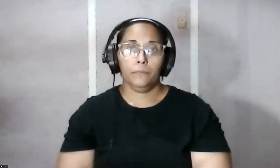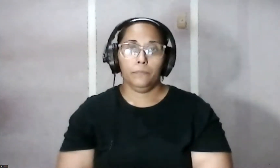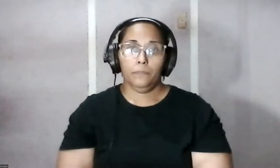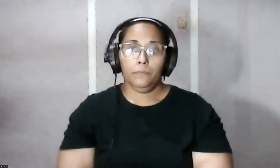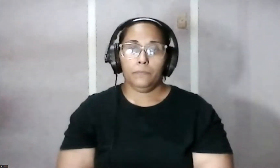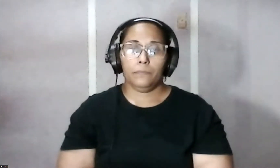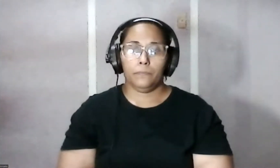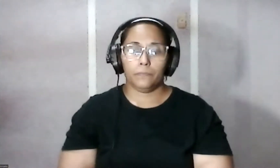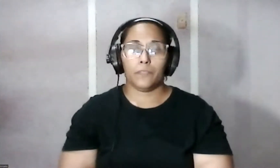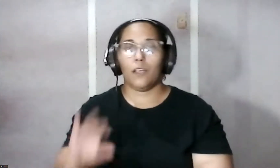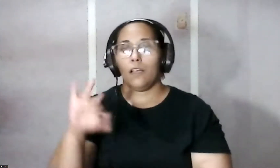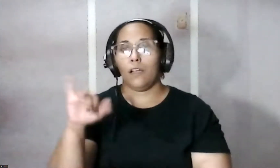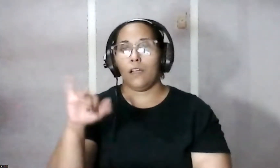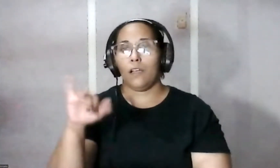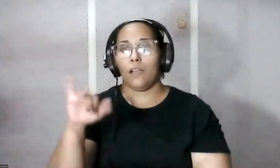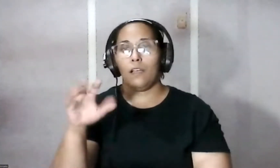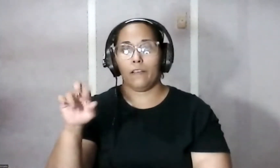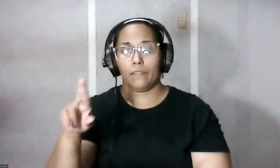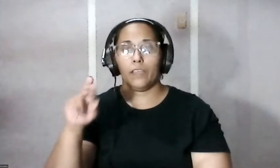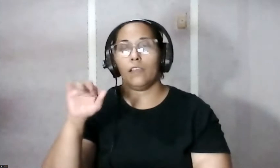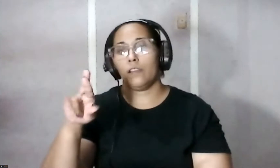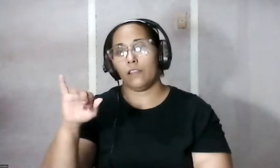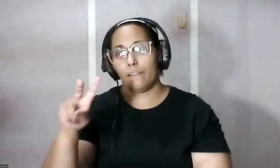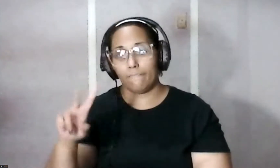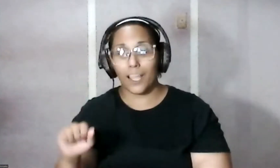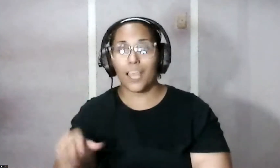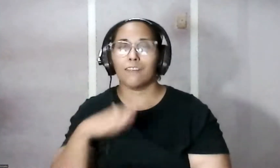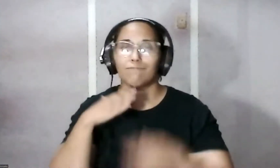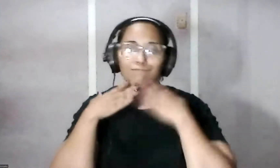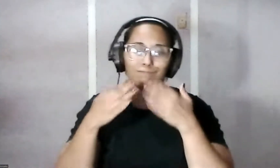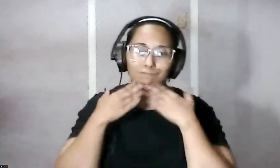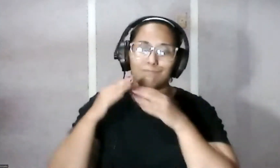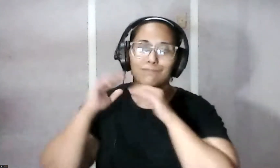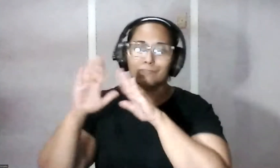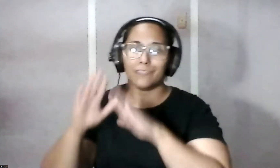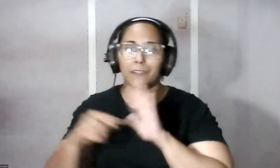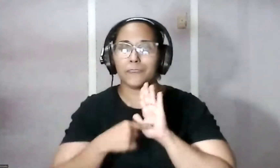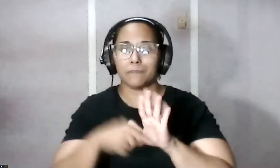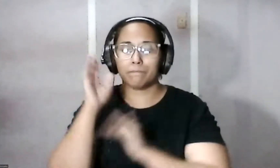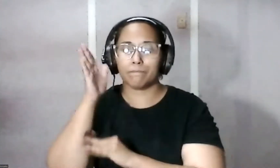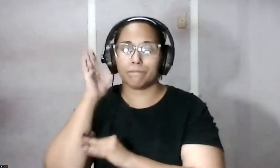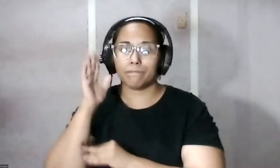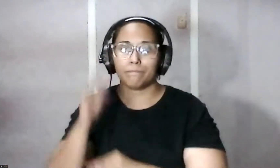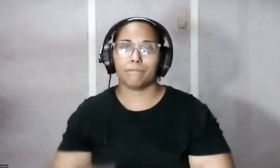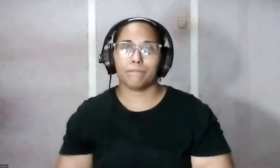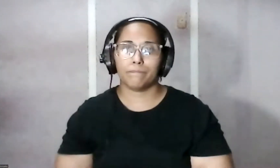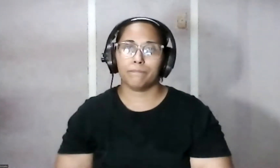de parte de Javier Rivera de Jari Sarkandes también gracias excelente presentación gracias